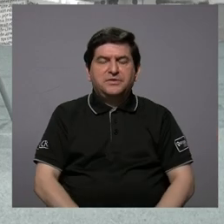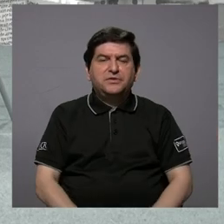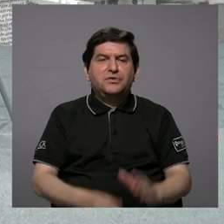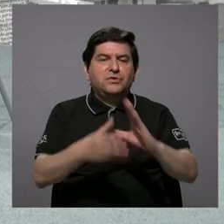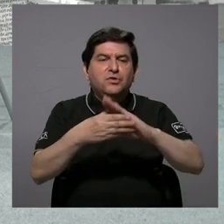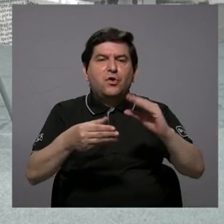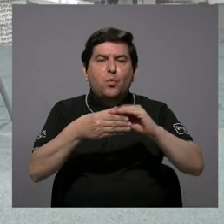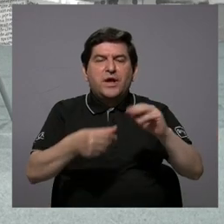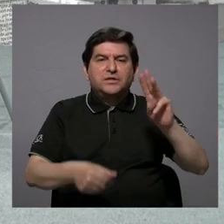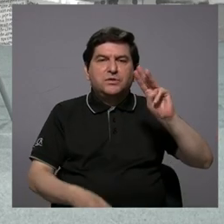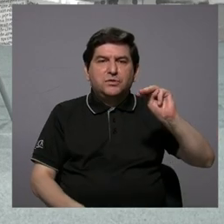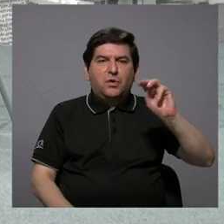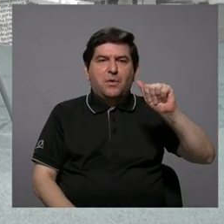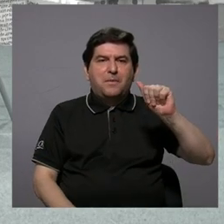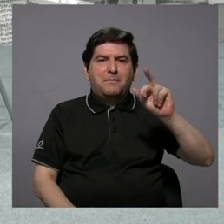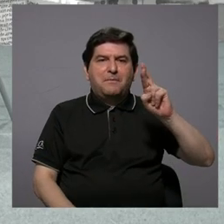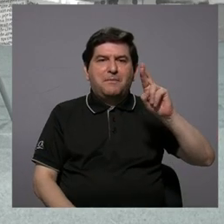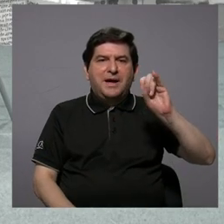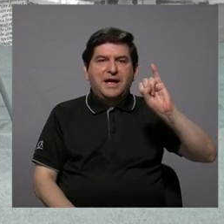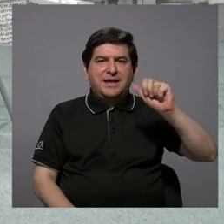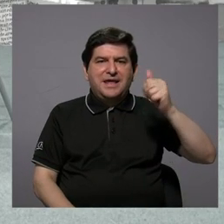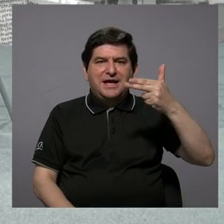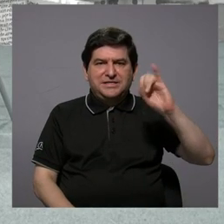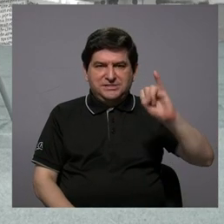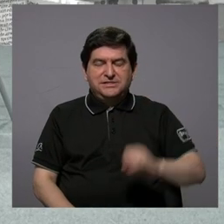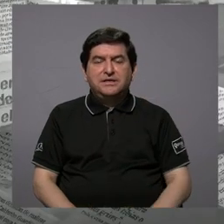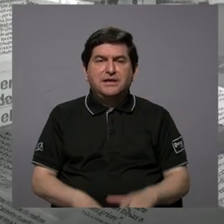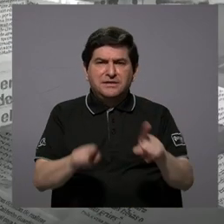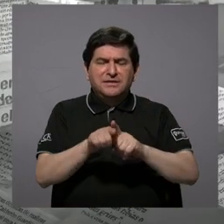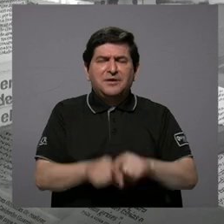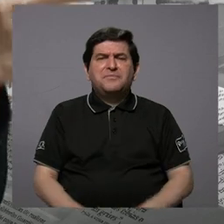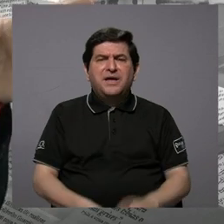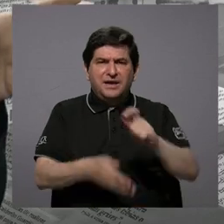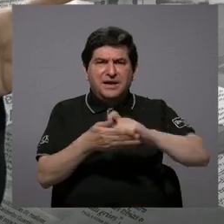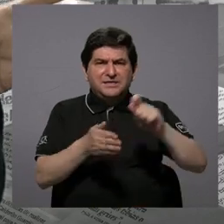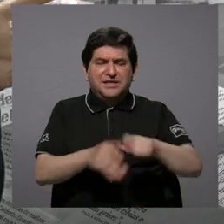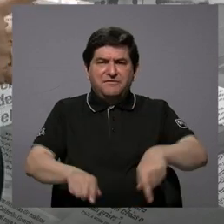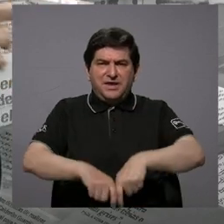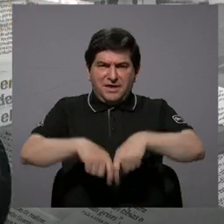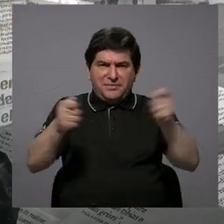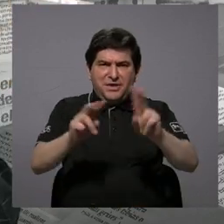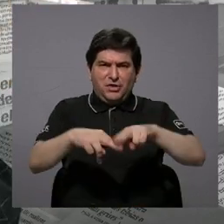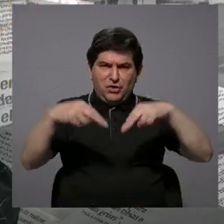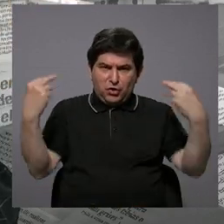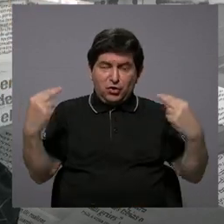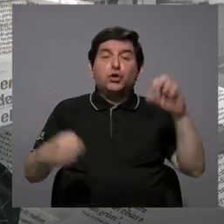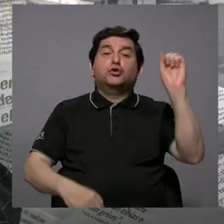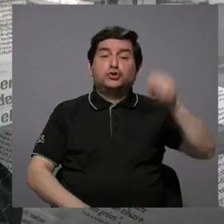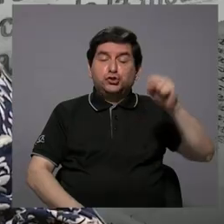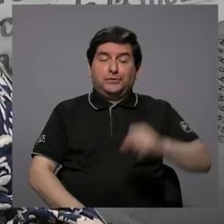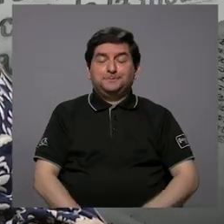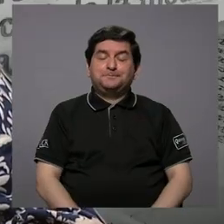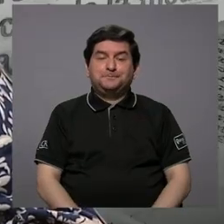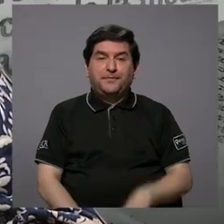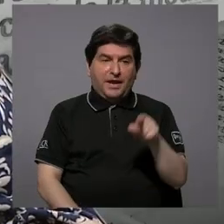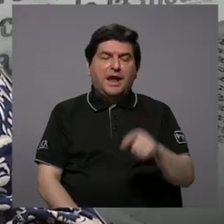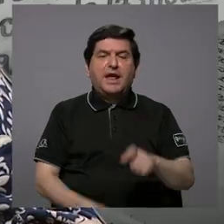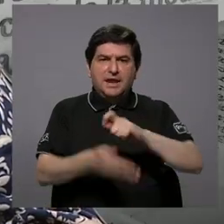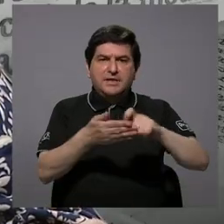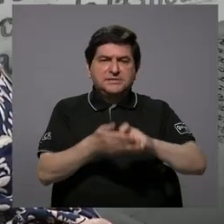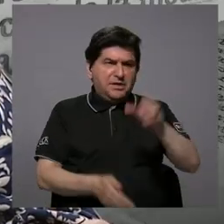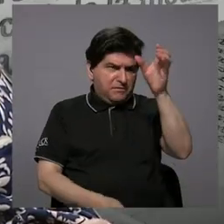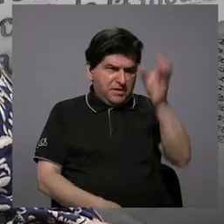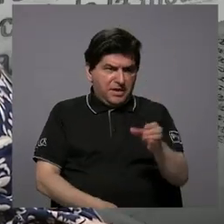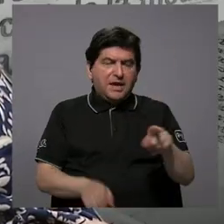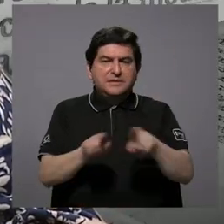cuentos mariachis. Él era también columnista del periódico La Nación. Sí. Él fue columnista